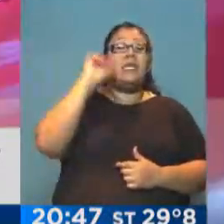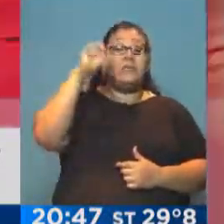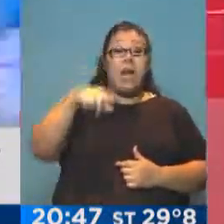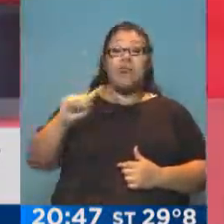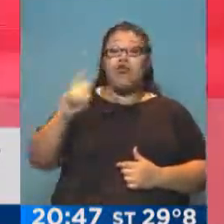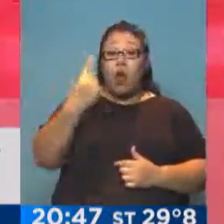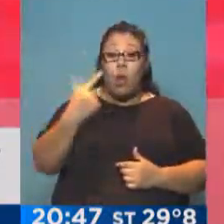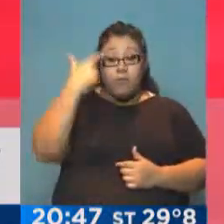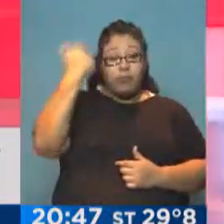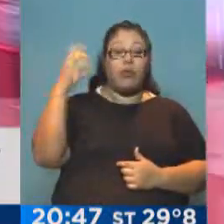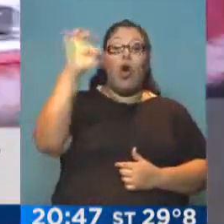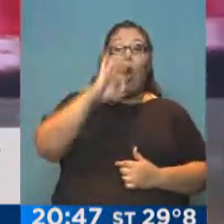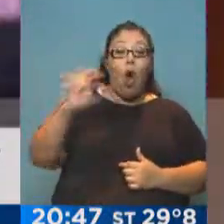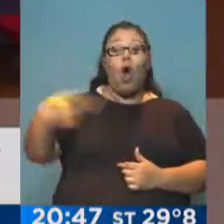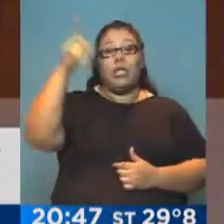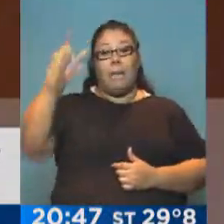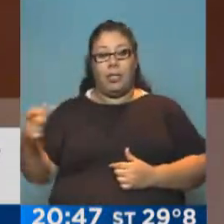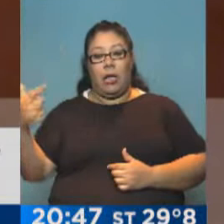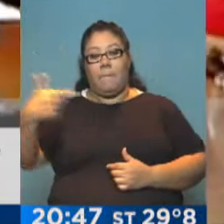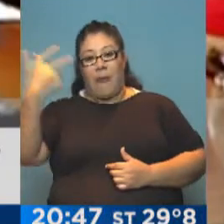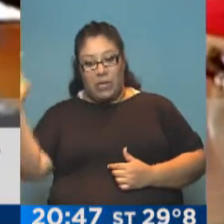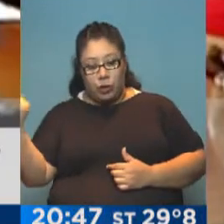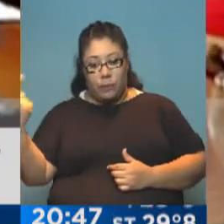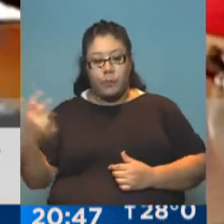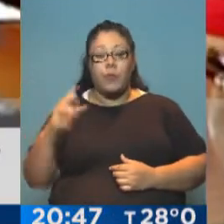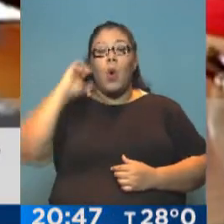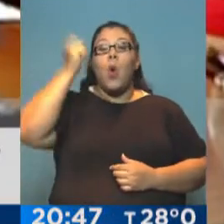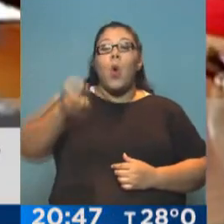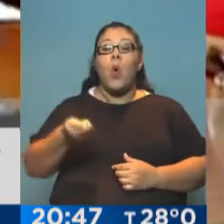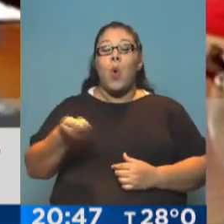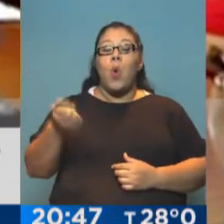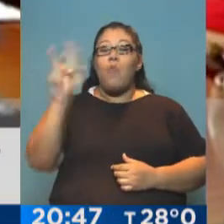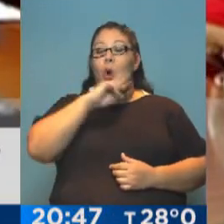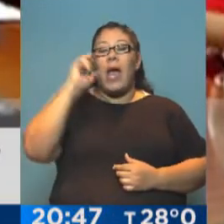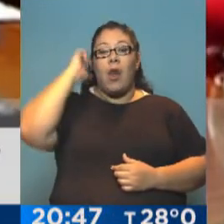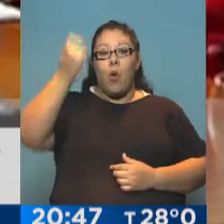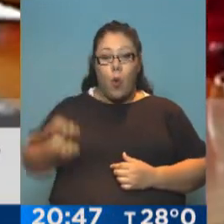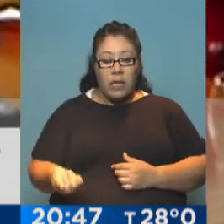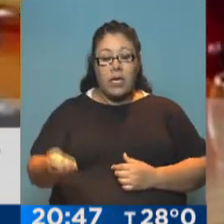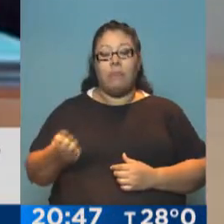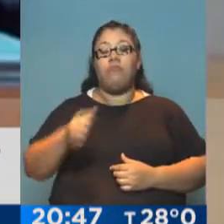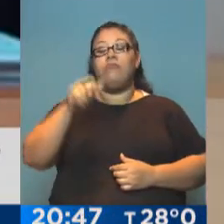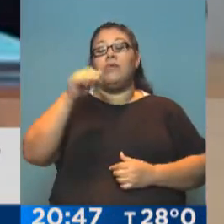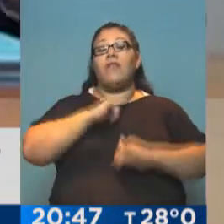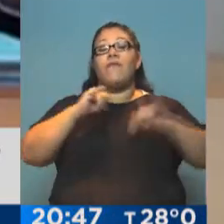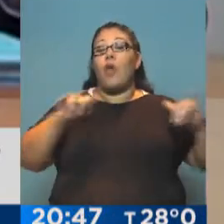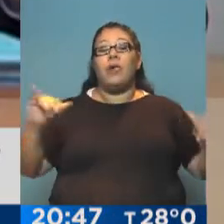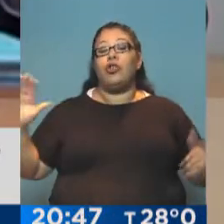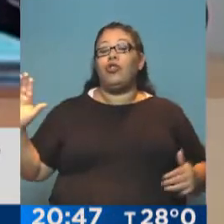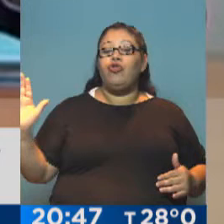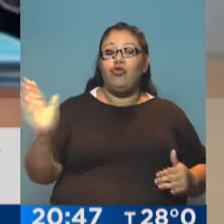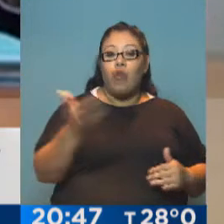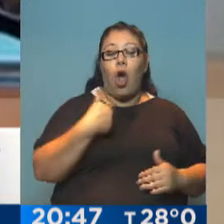De hecho, la jueza de la causa, Fabiana Palmaguini, recibirá en los próximos 30 días toda información que tengan organismos